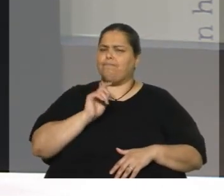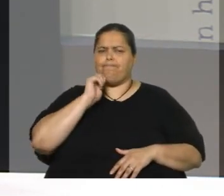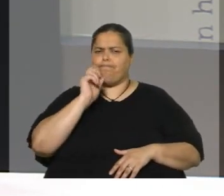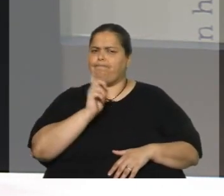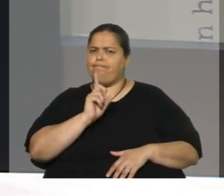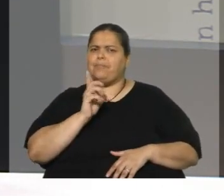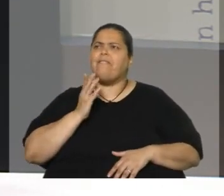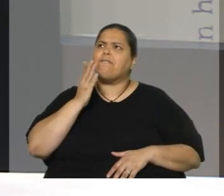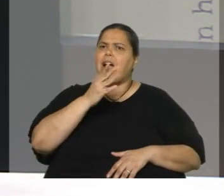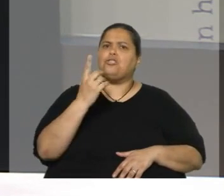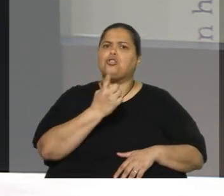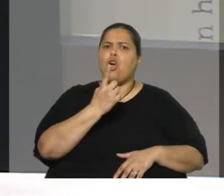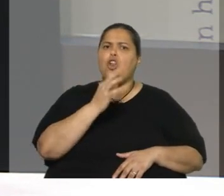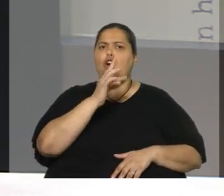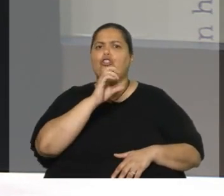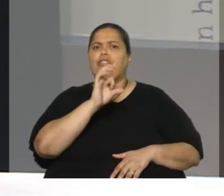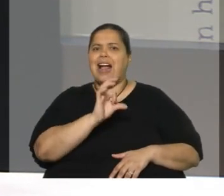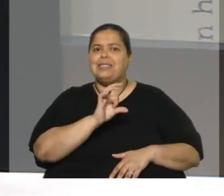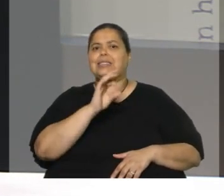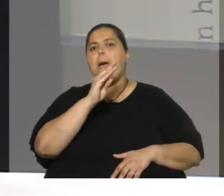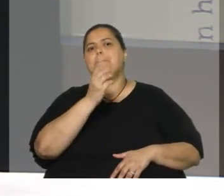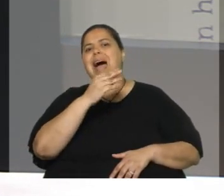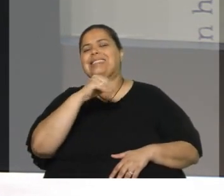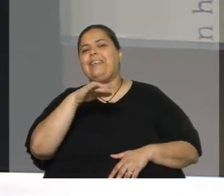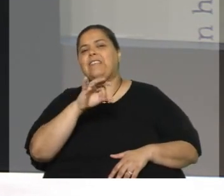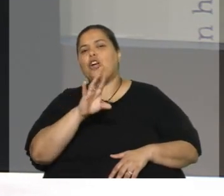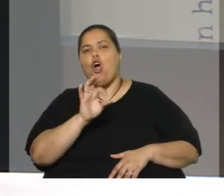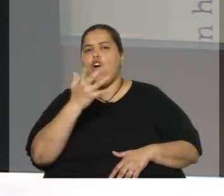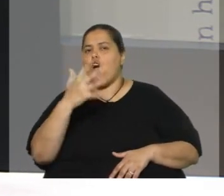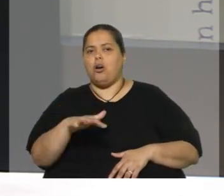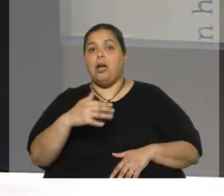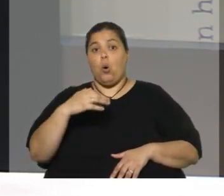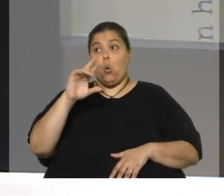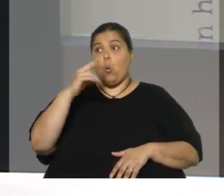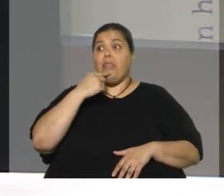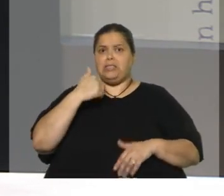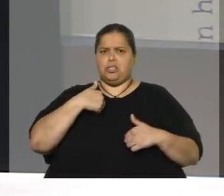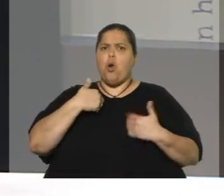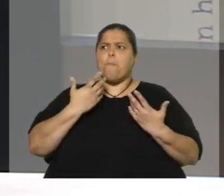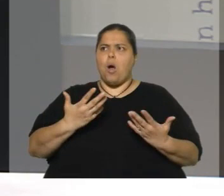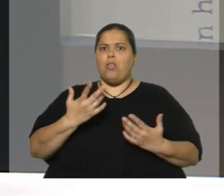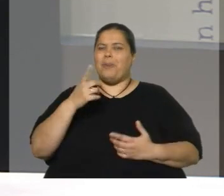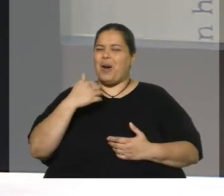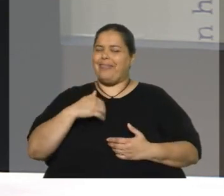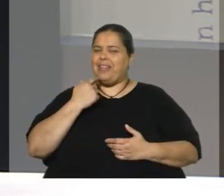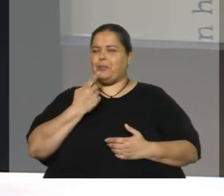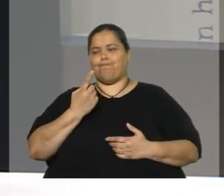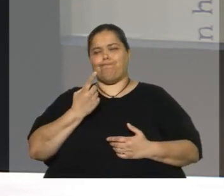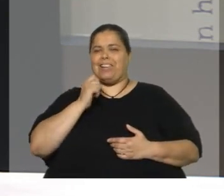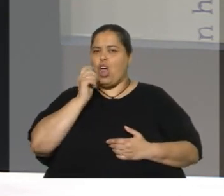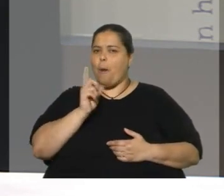Uruguay vaya solo al transpacífico. Uruguay está interpretando que puede. Esto es un tema de interpretaciones, ¿no? Porque